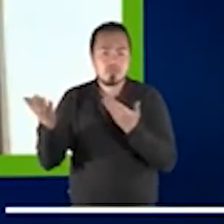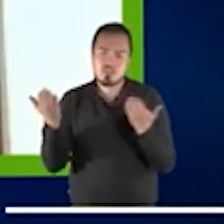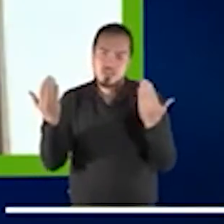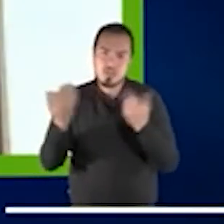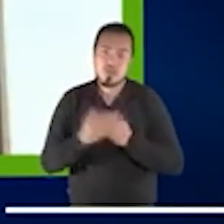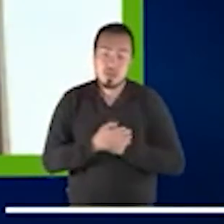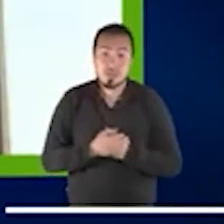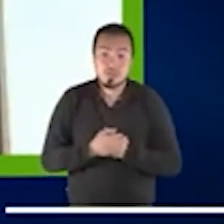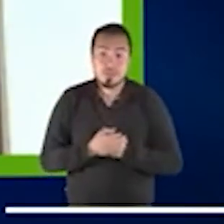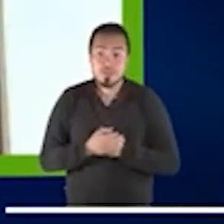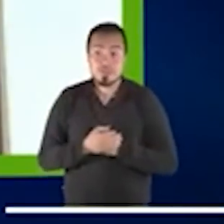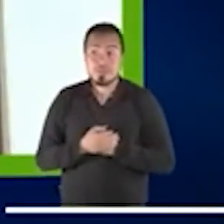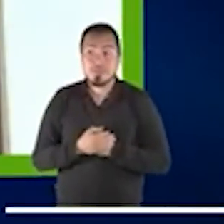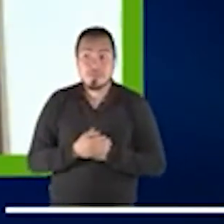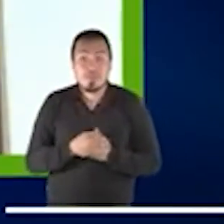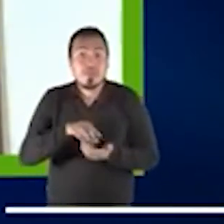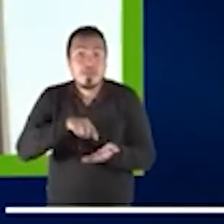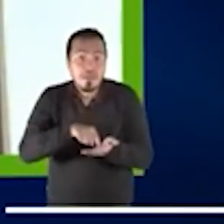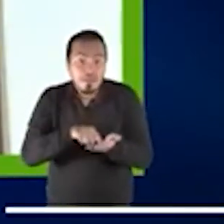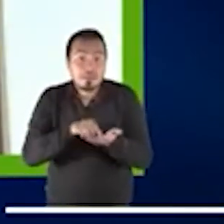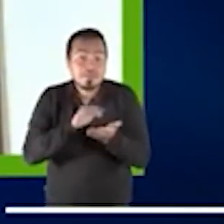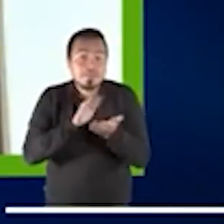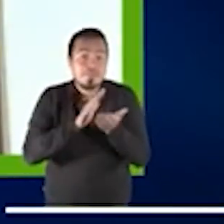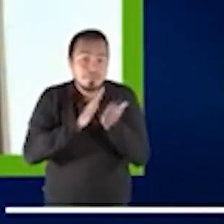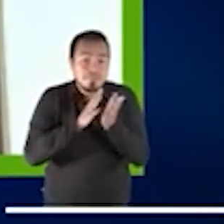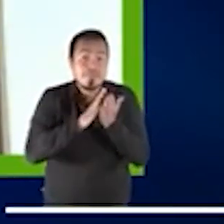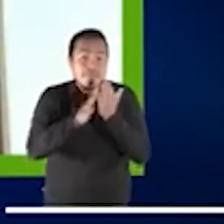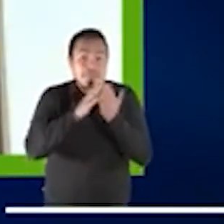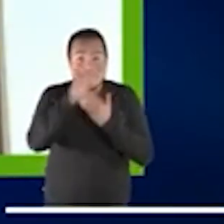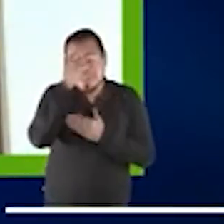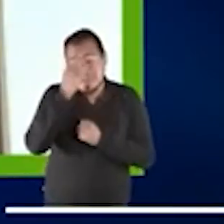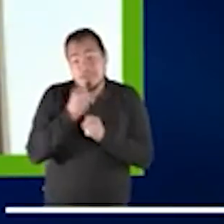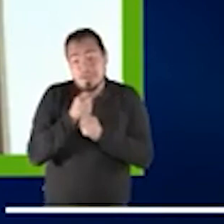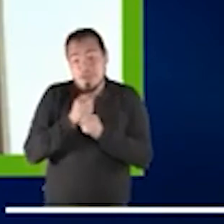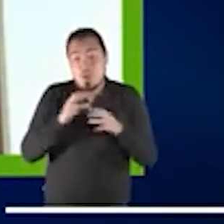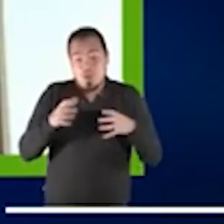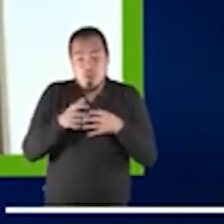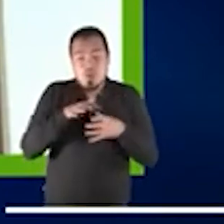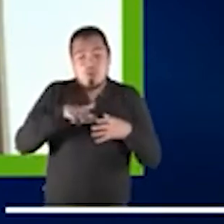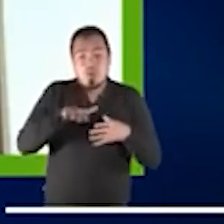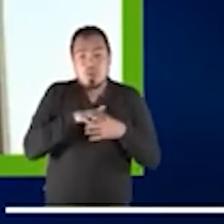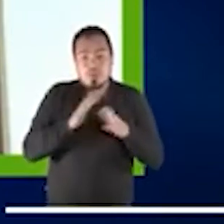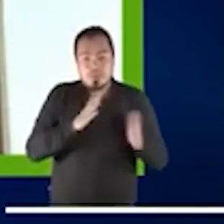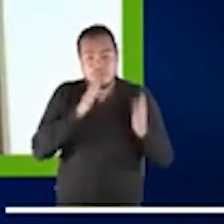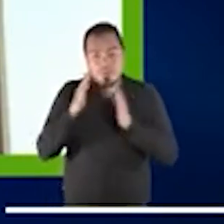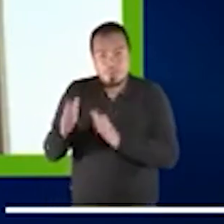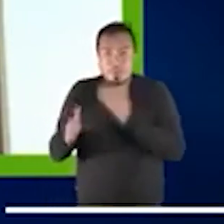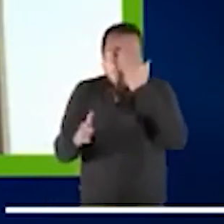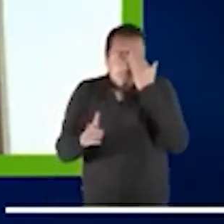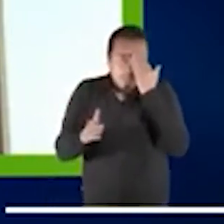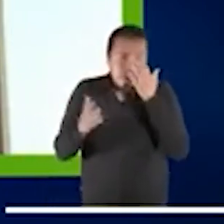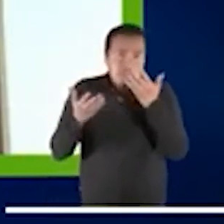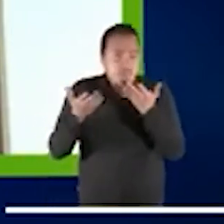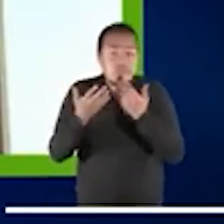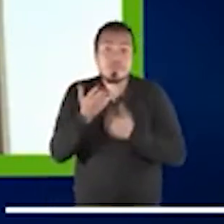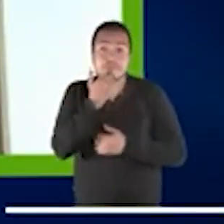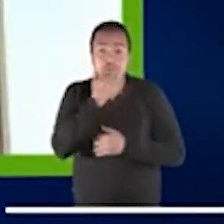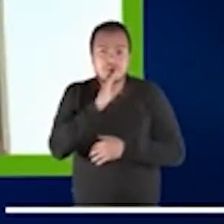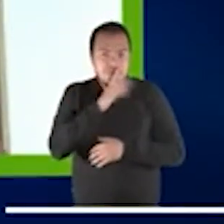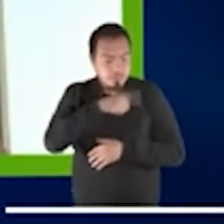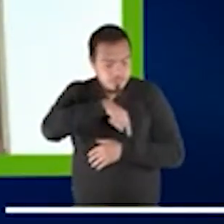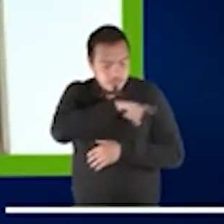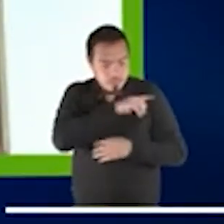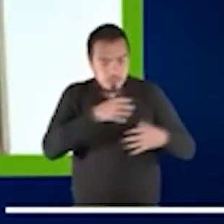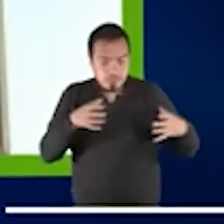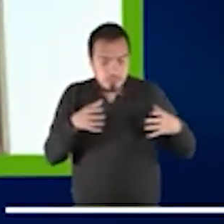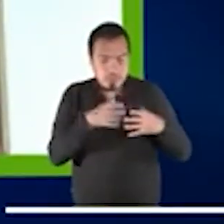Esta fue una parte, como dije, de este trabajo, de este grupo. La otra parte fue también de entender cómo los profesionales